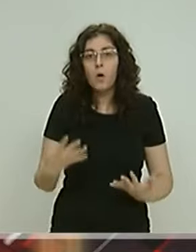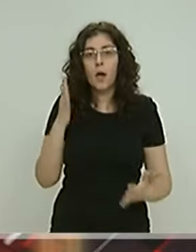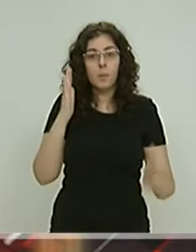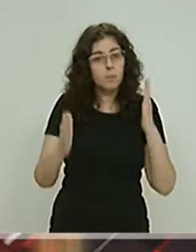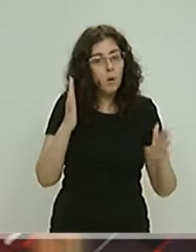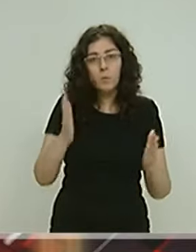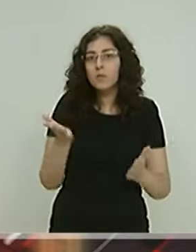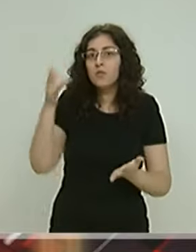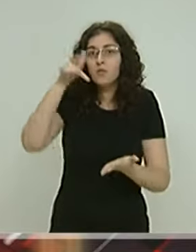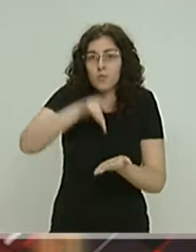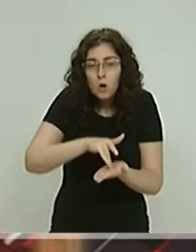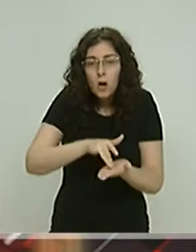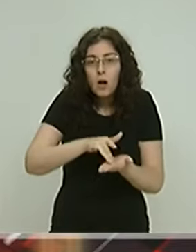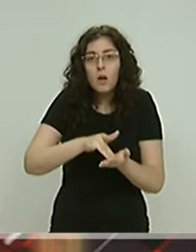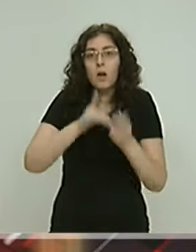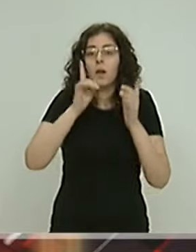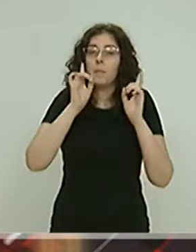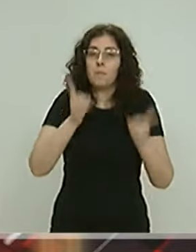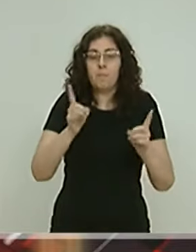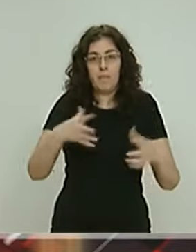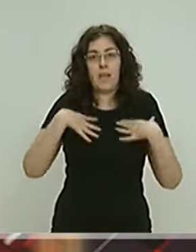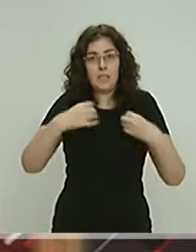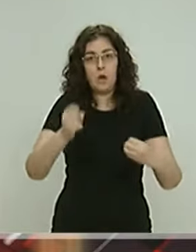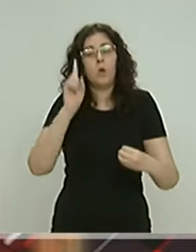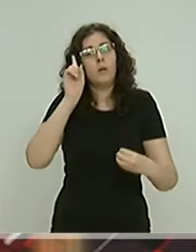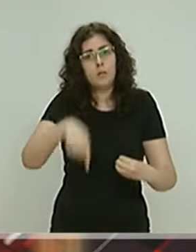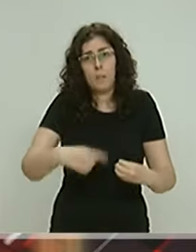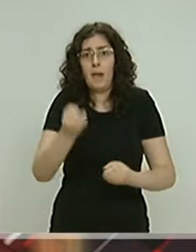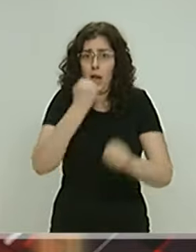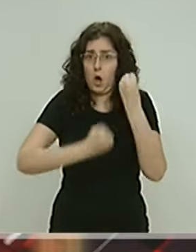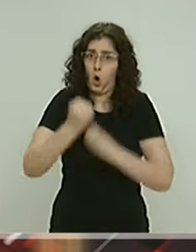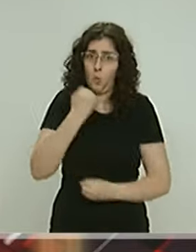actuar para preservar la salud, pero también la economía.